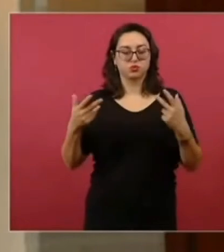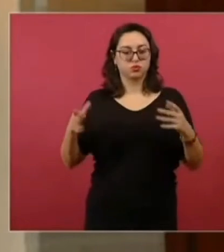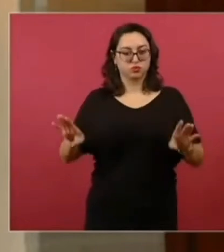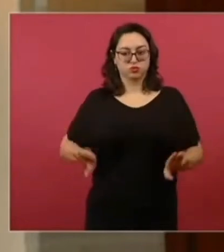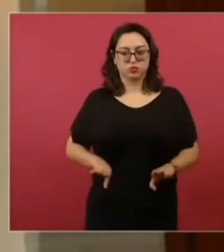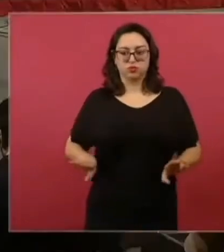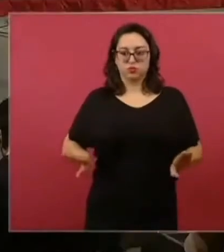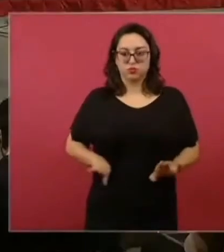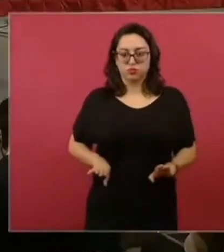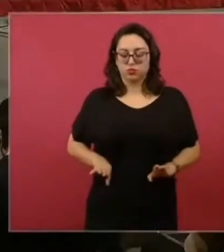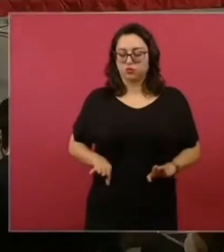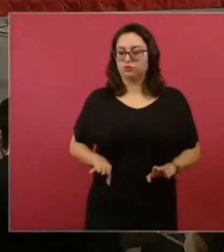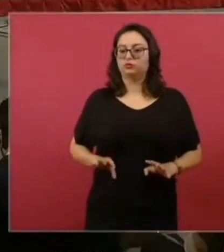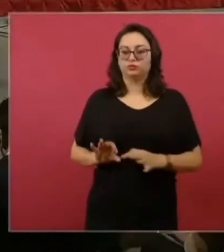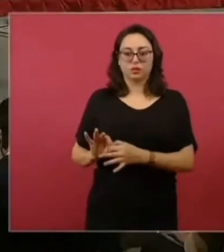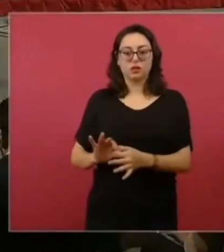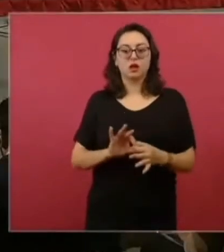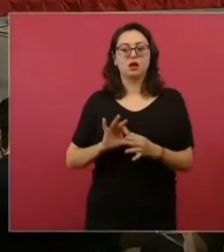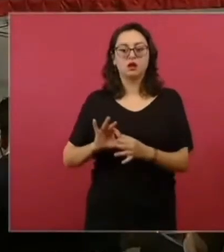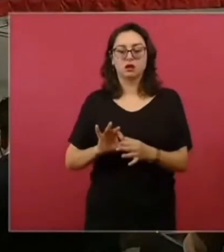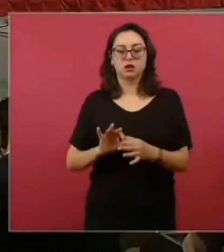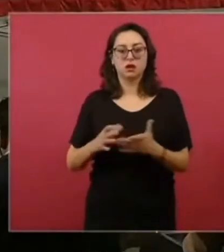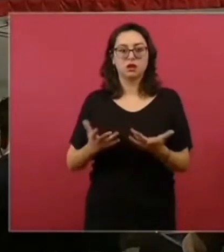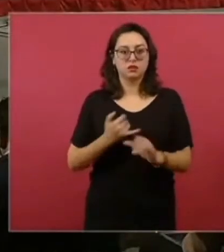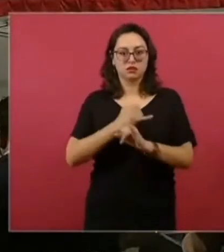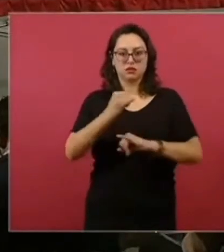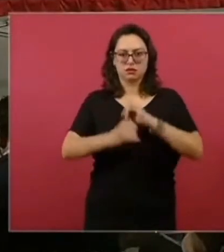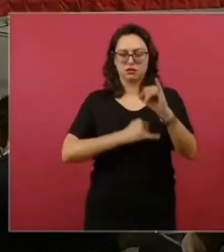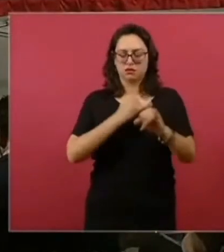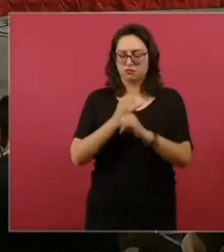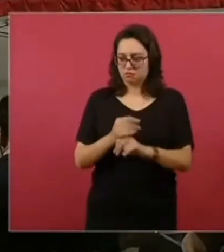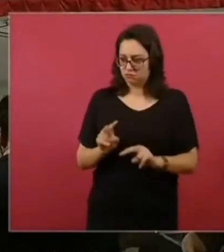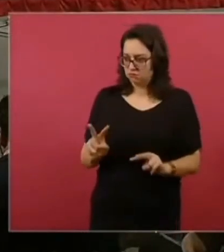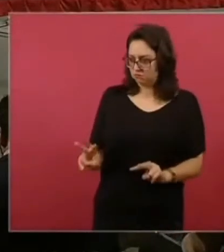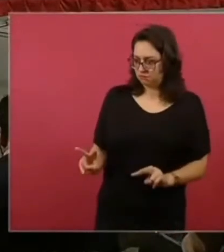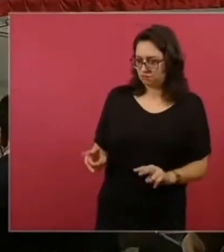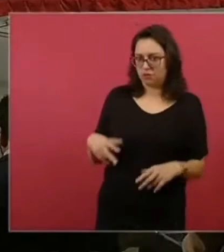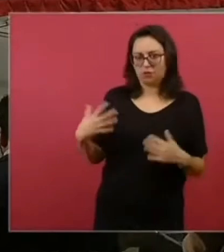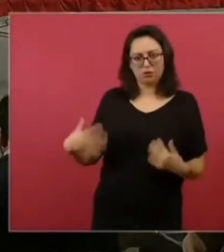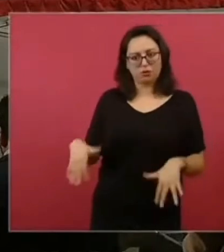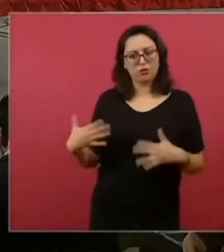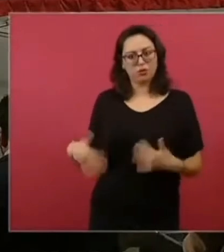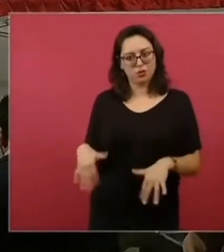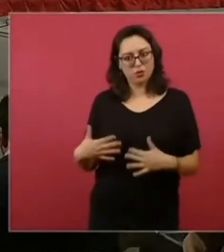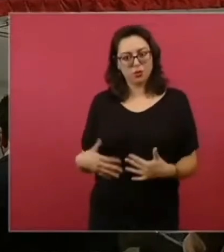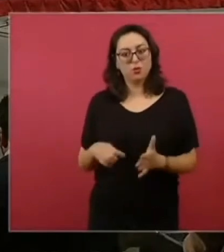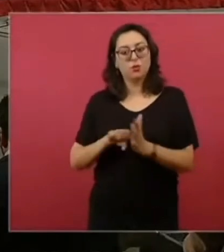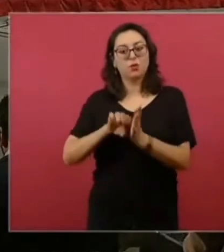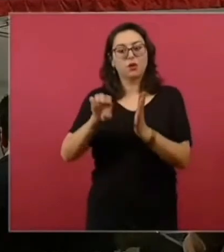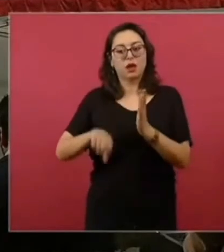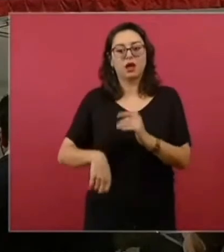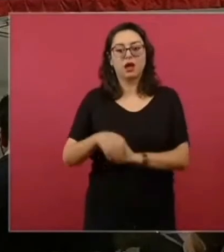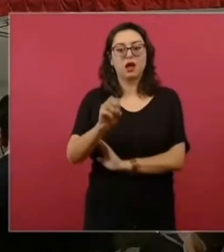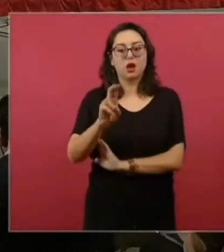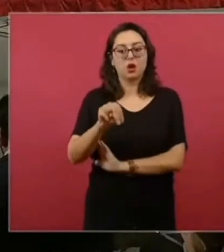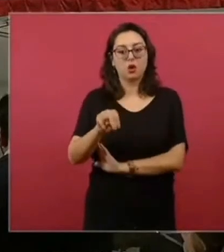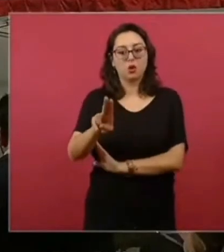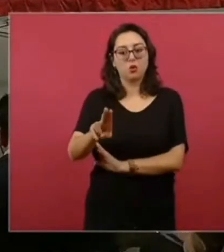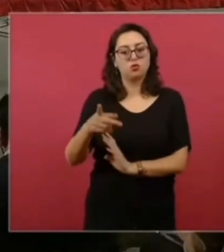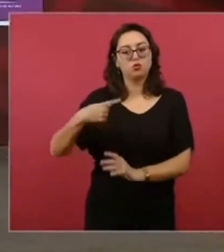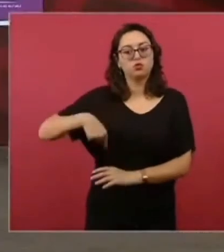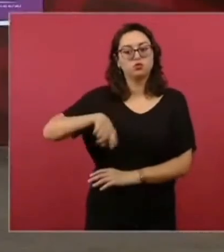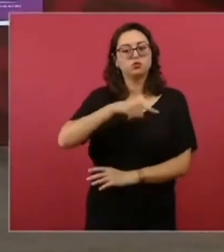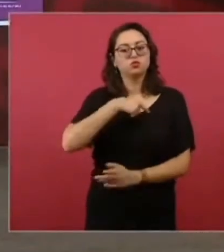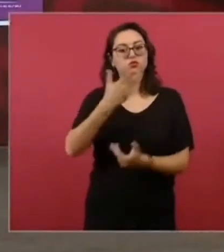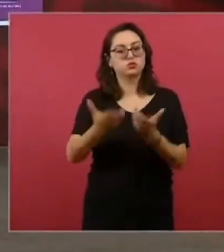escuchados a nivel mundial. Tal es el caso de lo que hemos hecho en la ONU, donde hemos llegado a hacer propuestas para el bienestar del mundo.